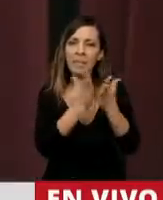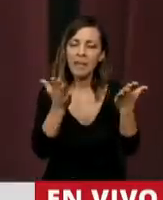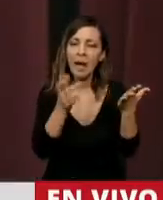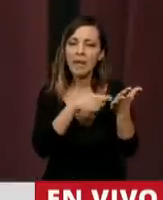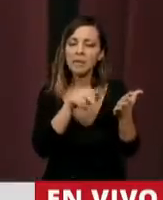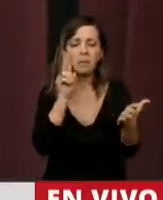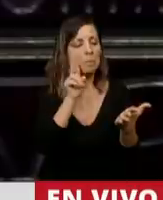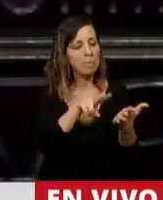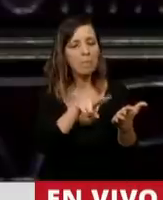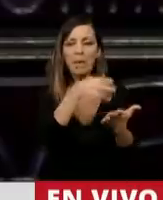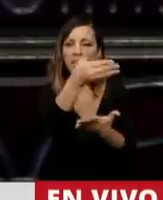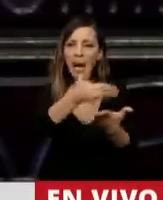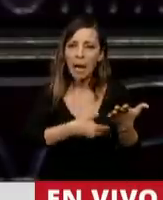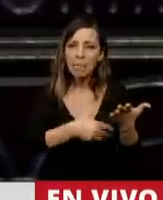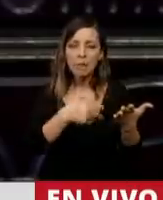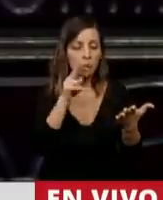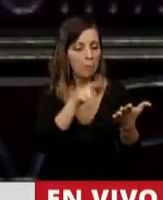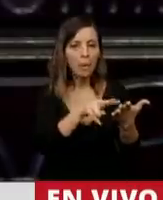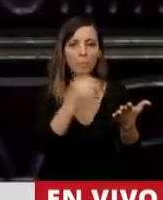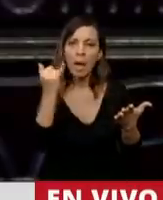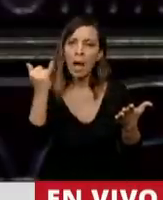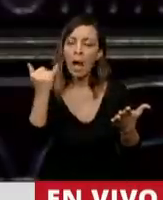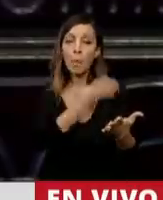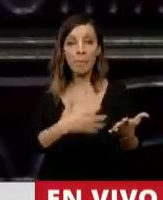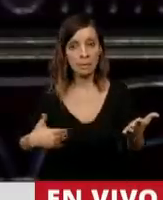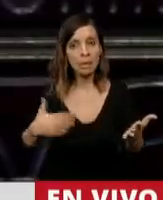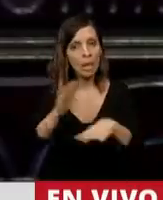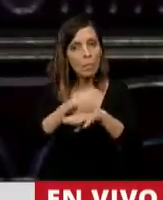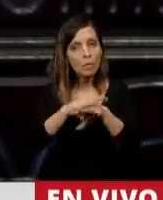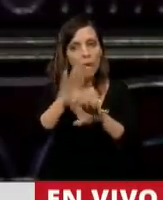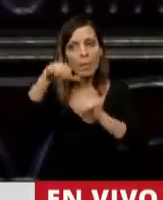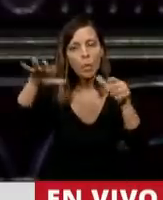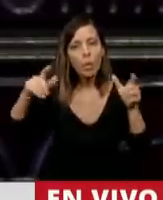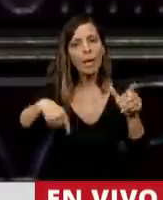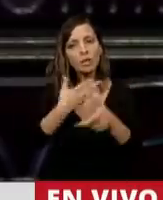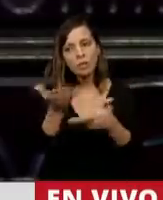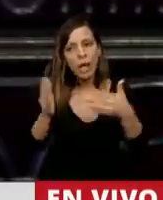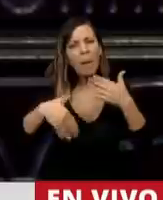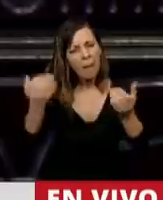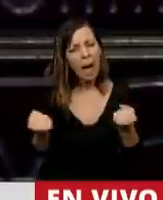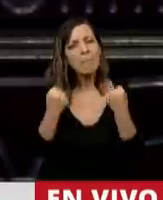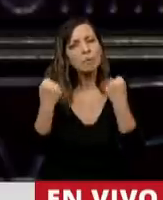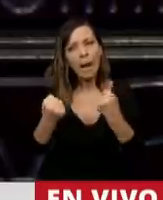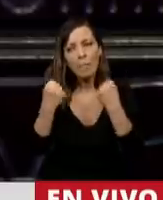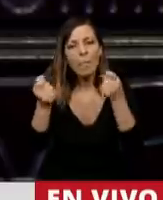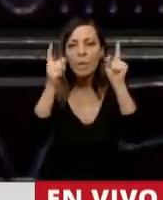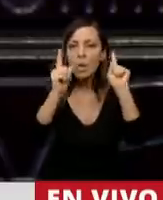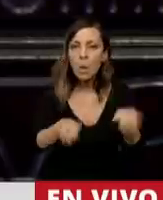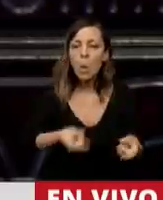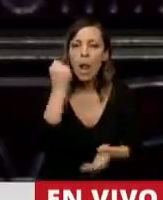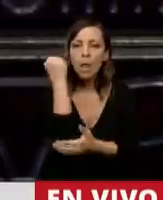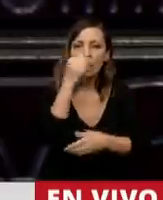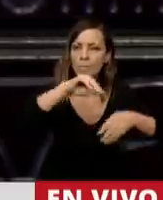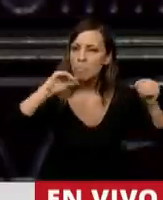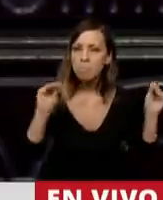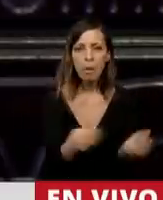ve que por más que haya un presidente irresponsable que convoque a la sociedad a salir, la economía se cae a pedazos de toda manera. Me